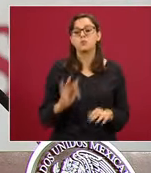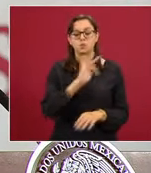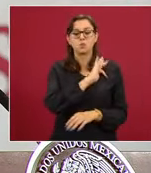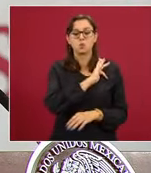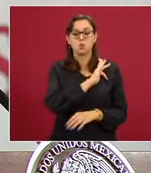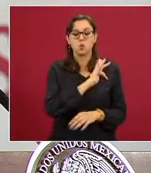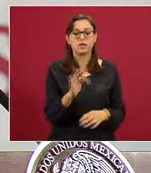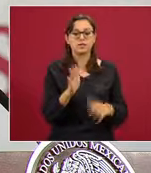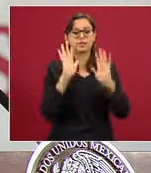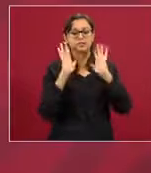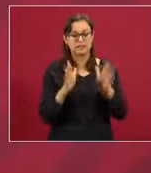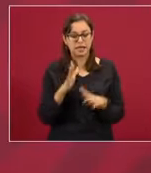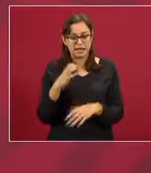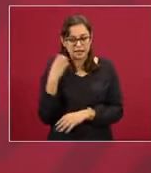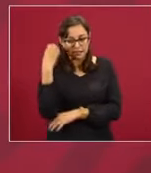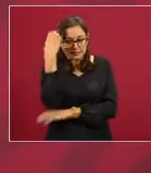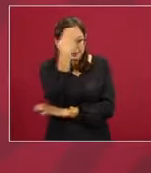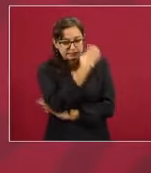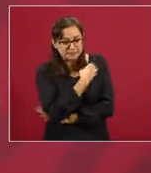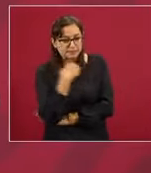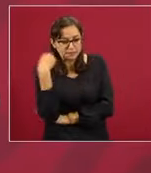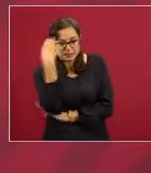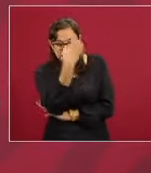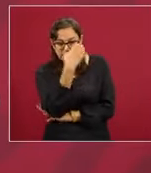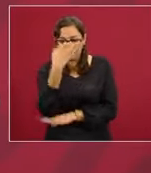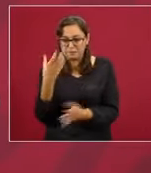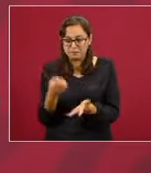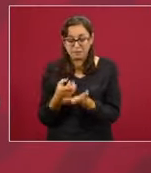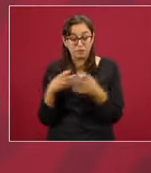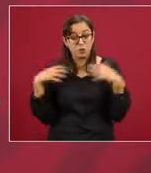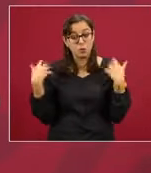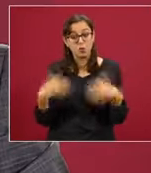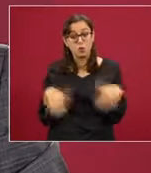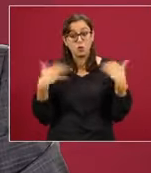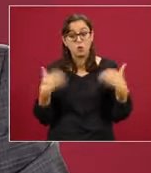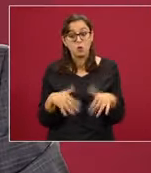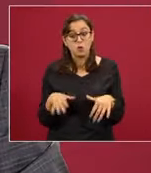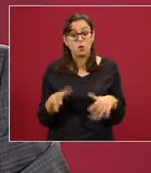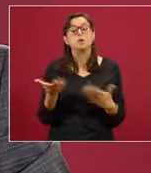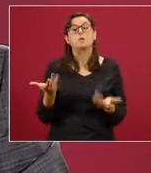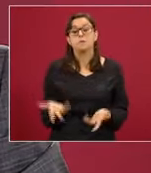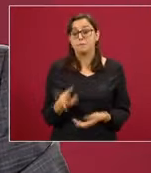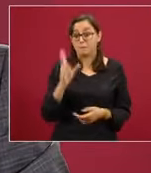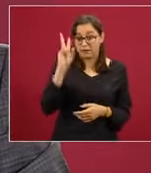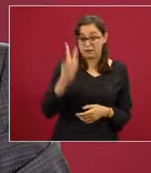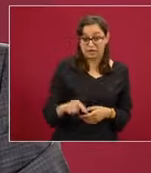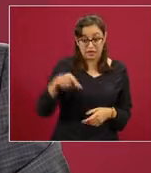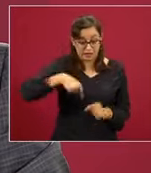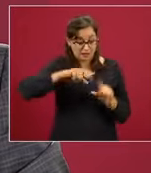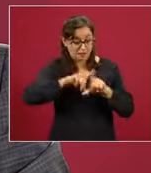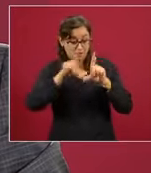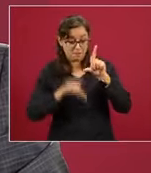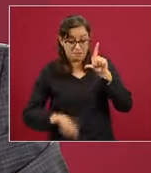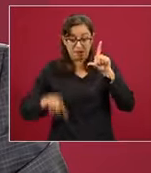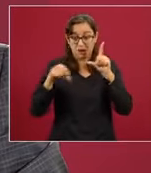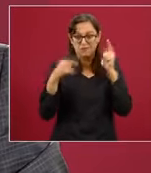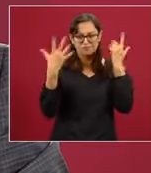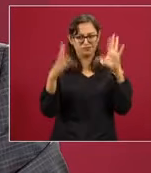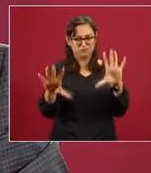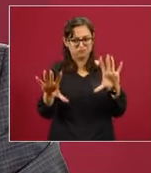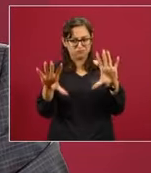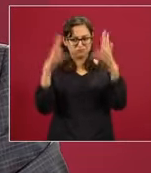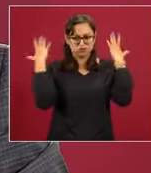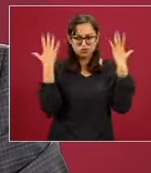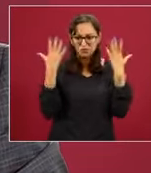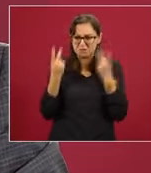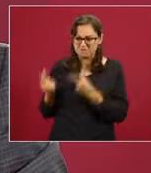discusión ya como una publicación científica de la rapidez y la rapidez y con la que se generaron en médicos generales,